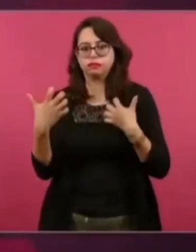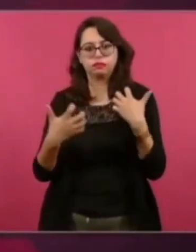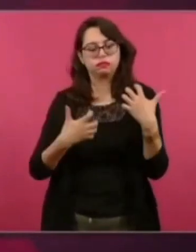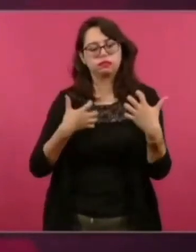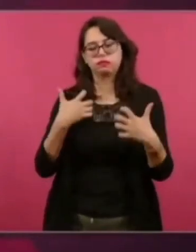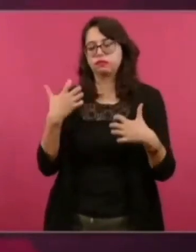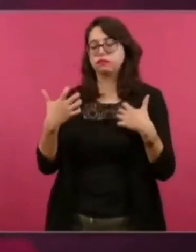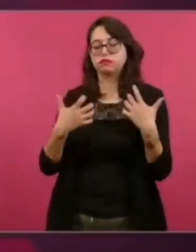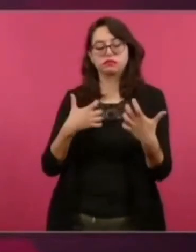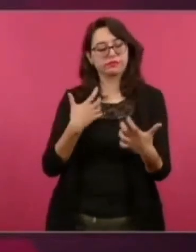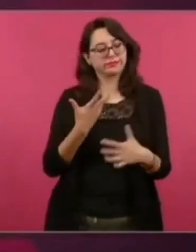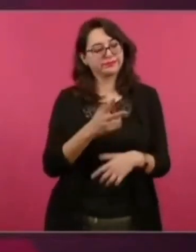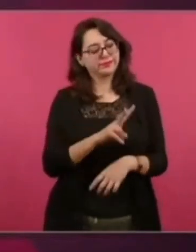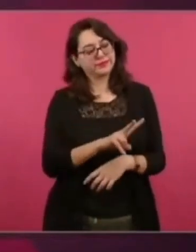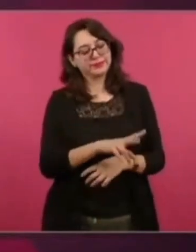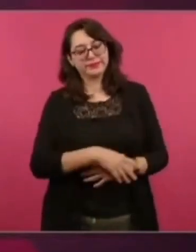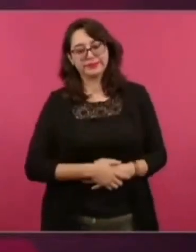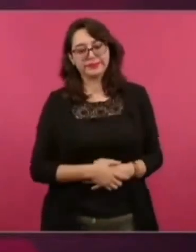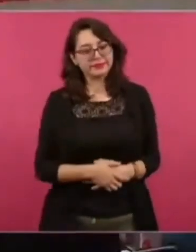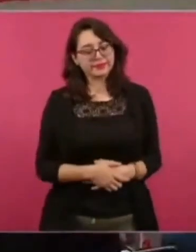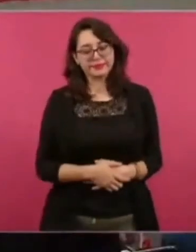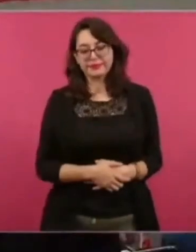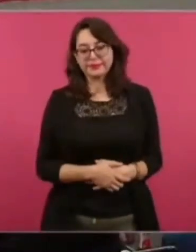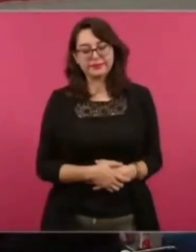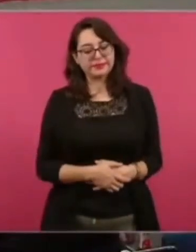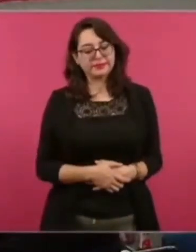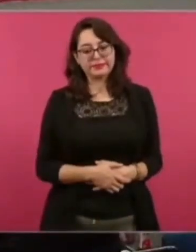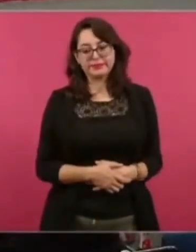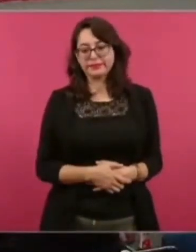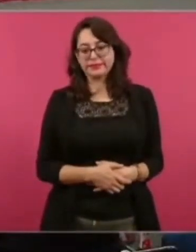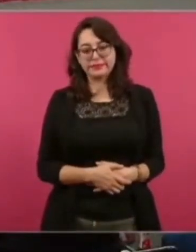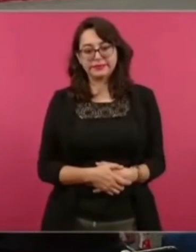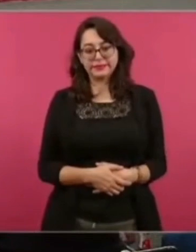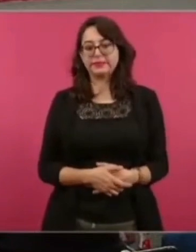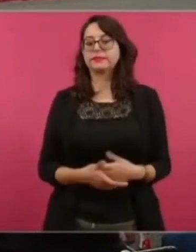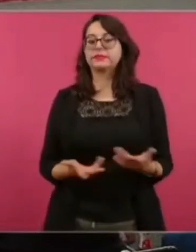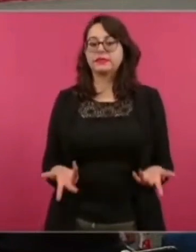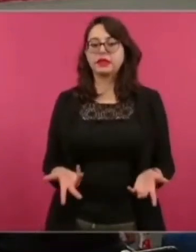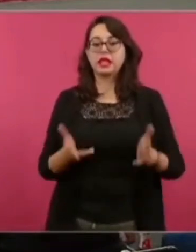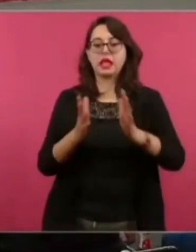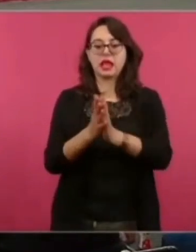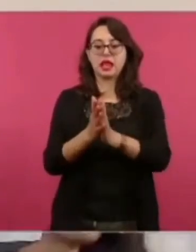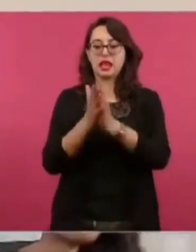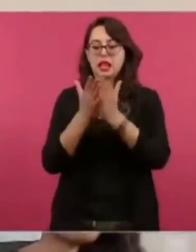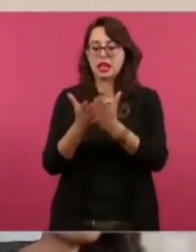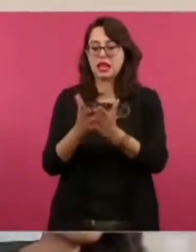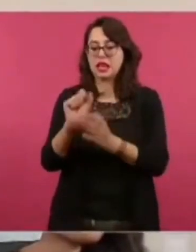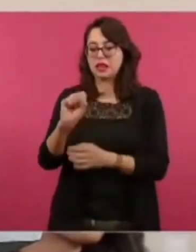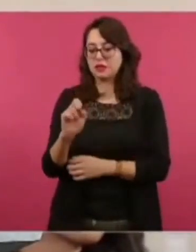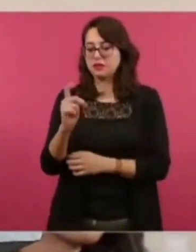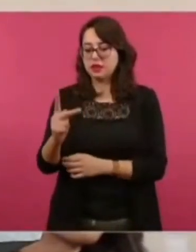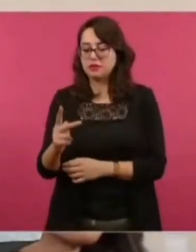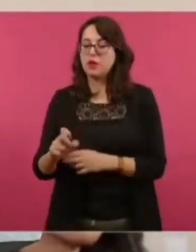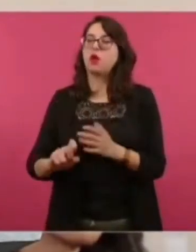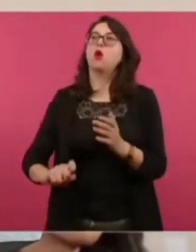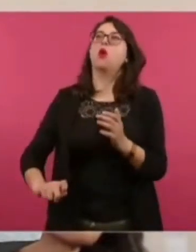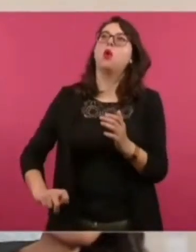en esto de los libros de texto ahí vuelven otra vez los abajo firmantes